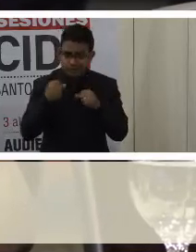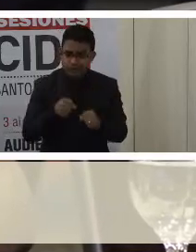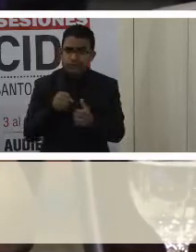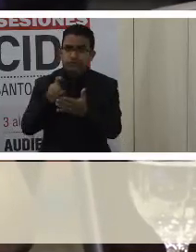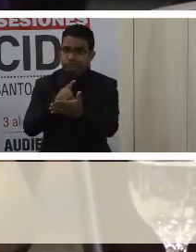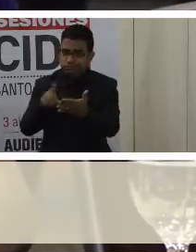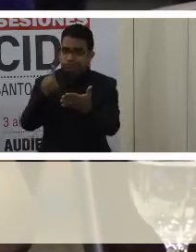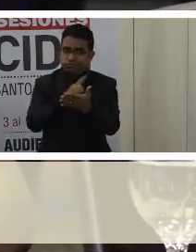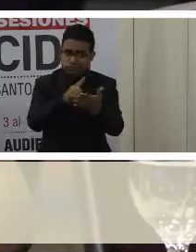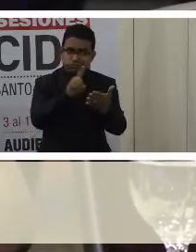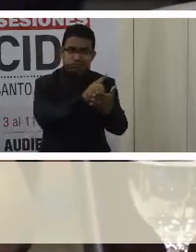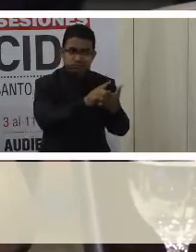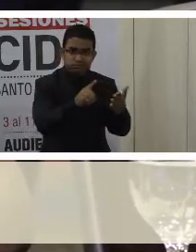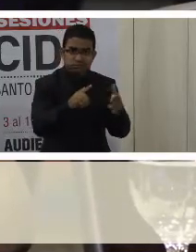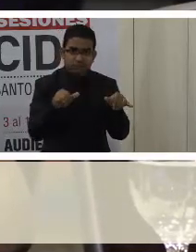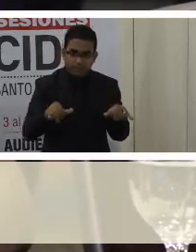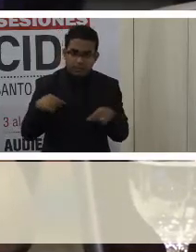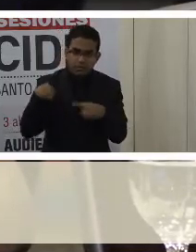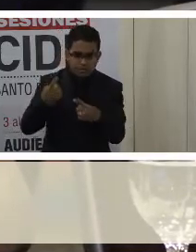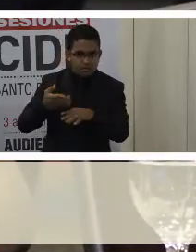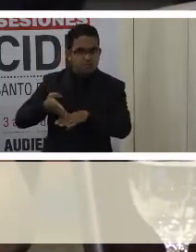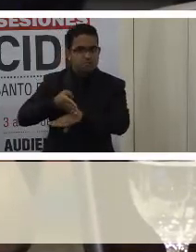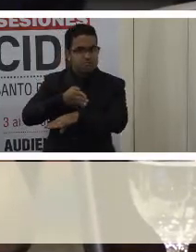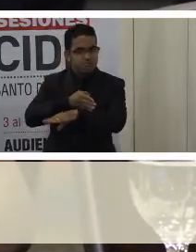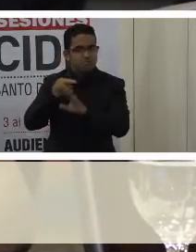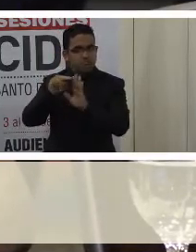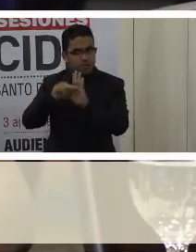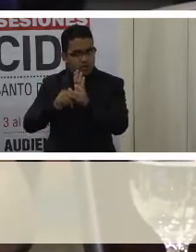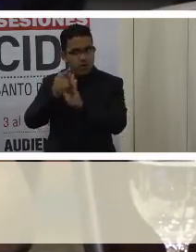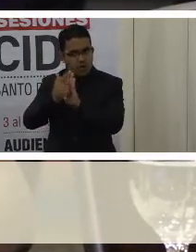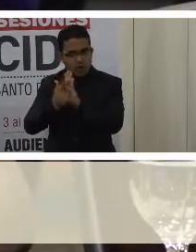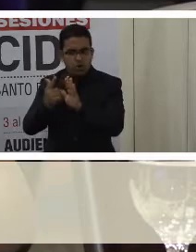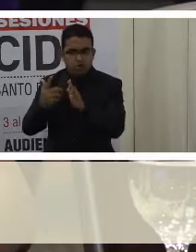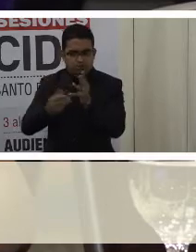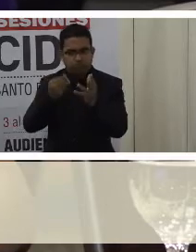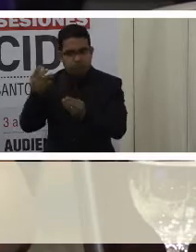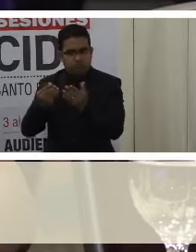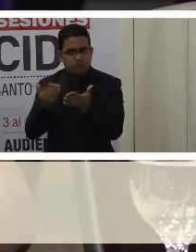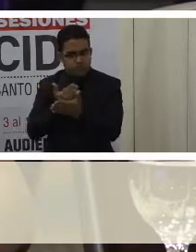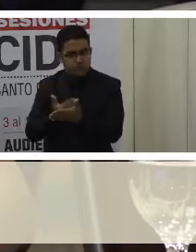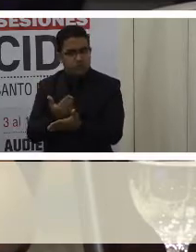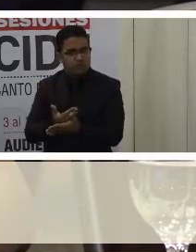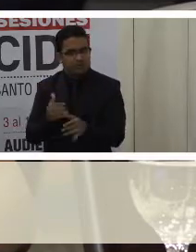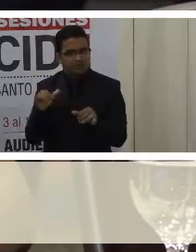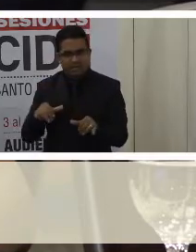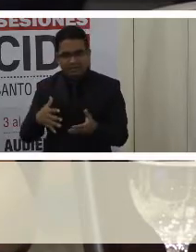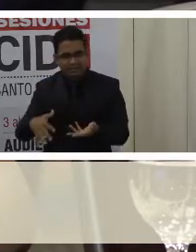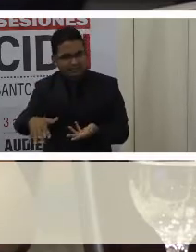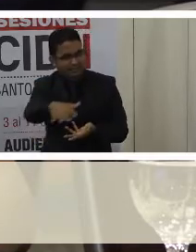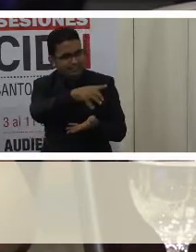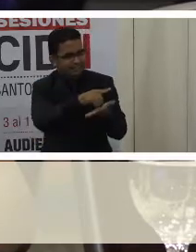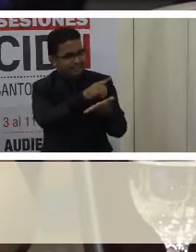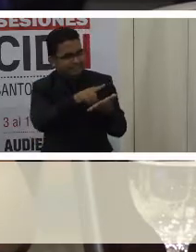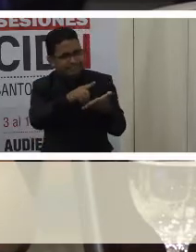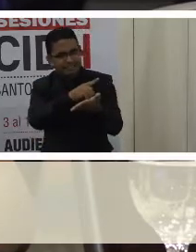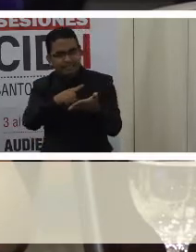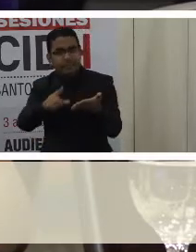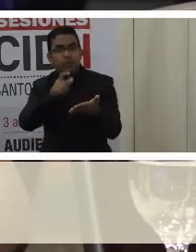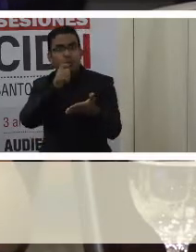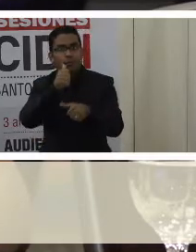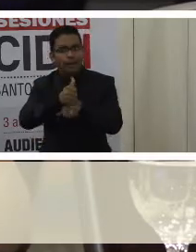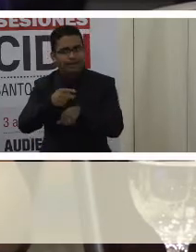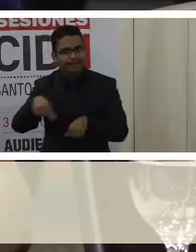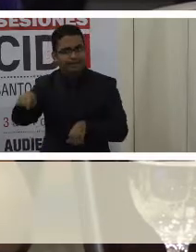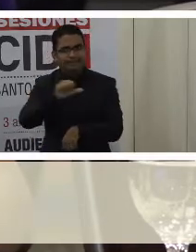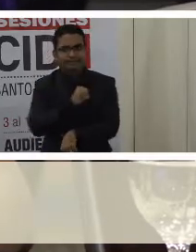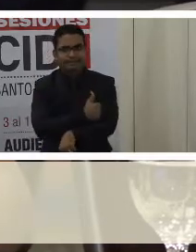Pese a los grandes avances en normativas para las personas con discapacidad, las mismas son objeto de discriminación por parte de las propias autoridades